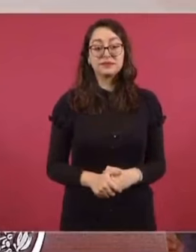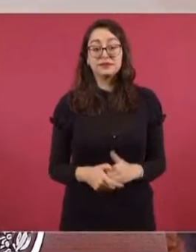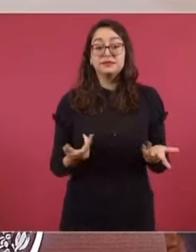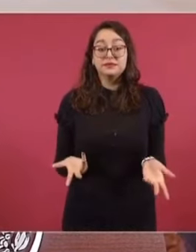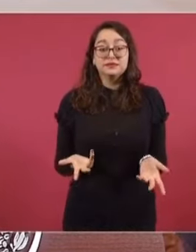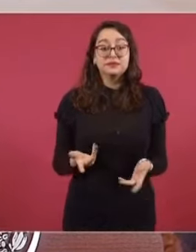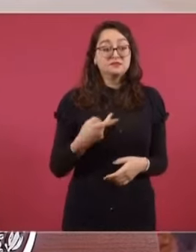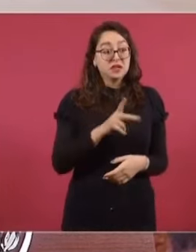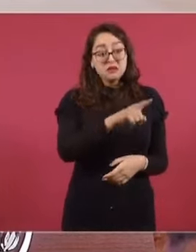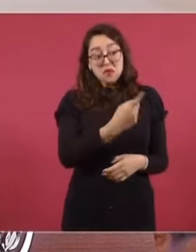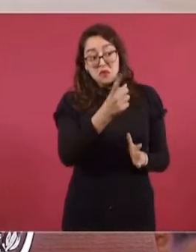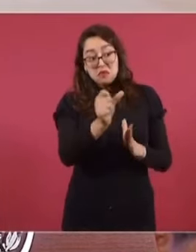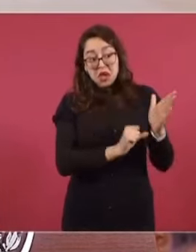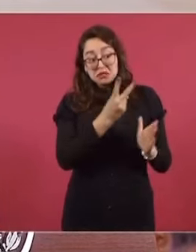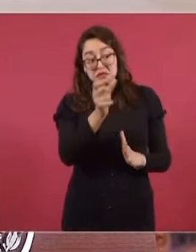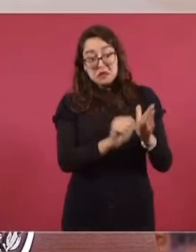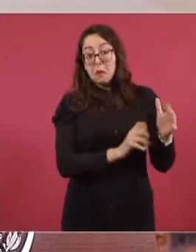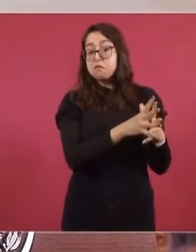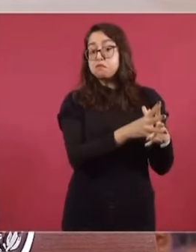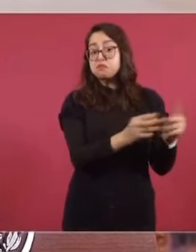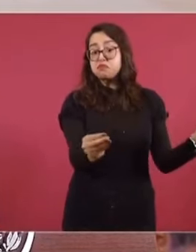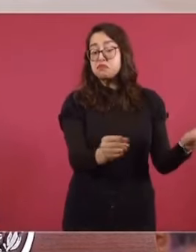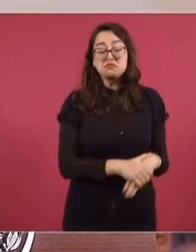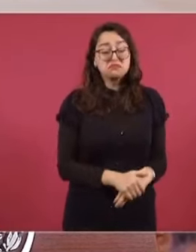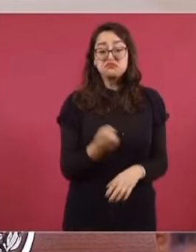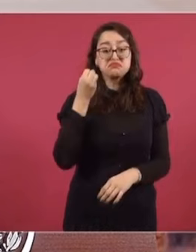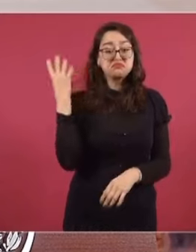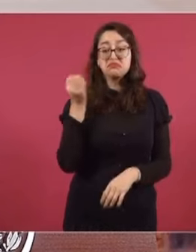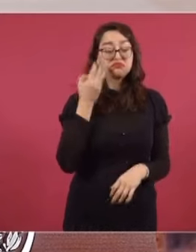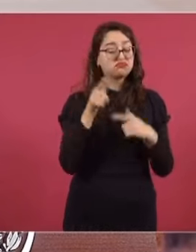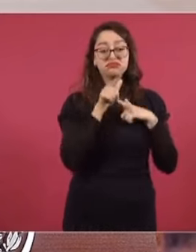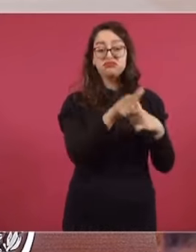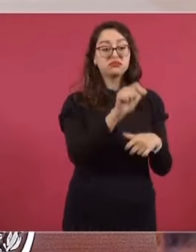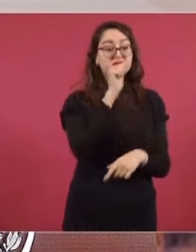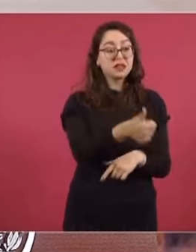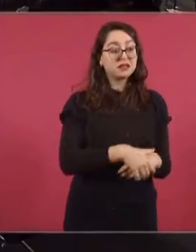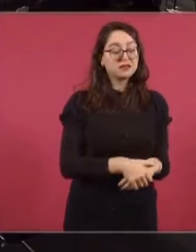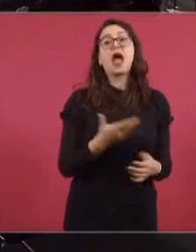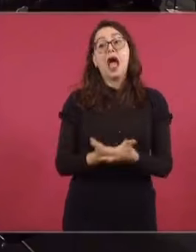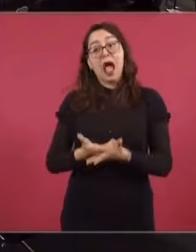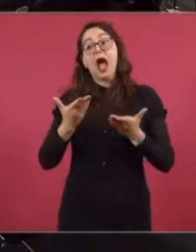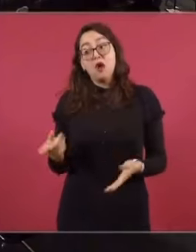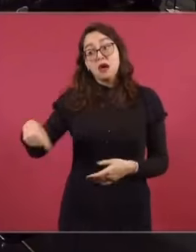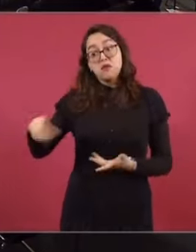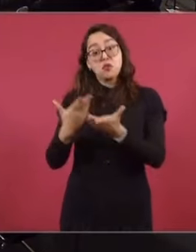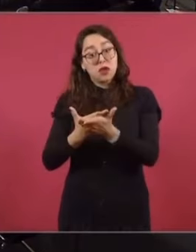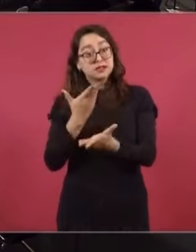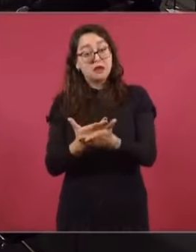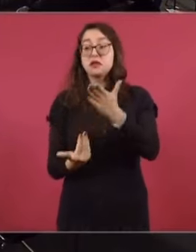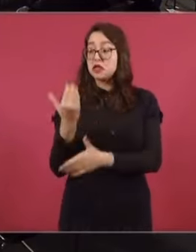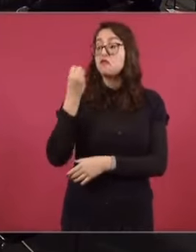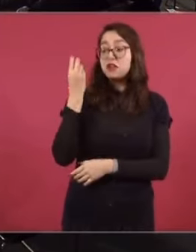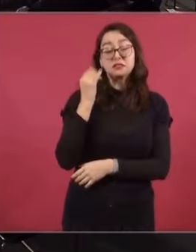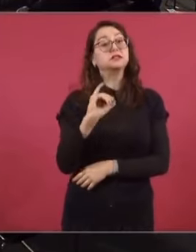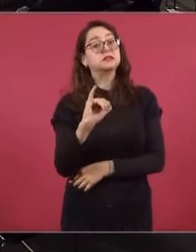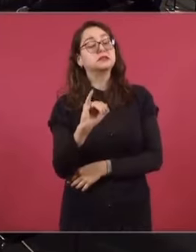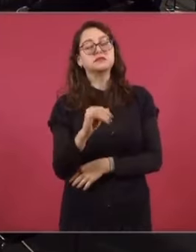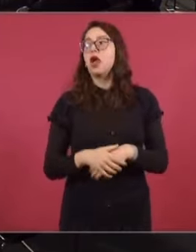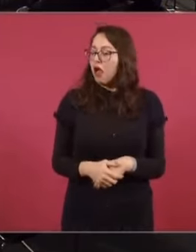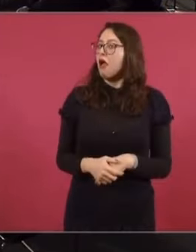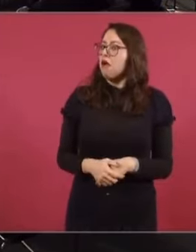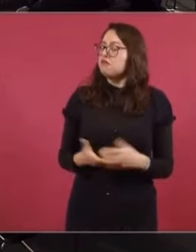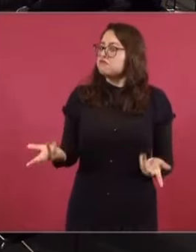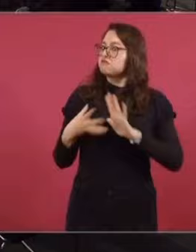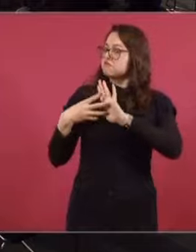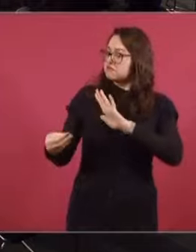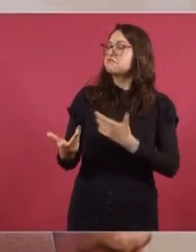pero no duraron, no duraron, pero yo sí espero que ahora sí, tarden más, tarden más. Y está muy bien,